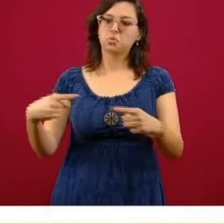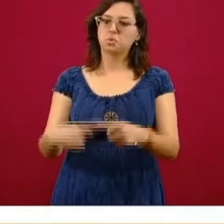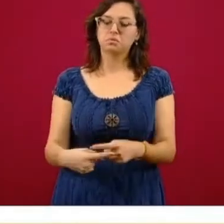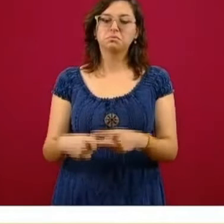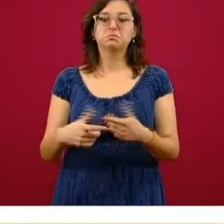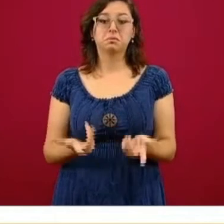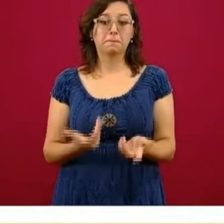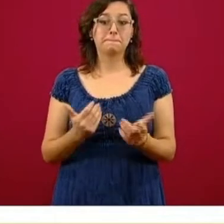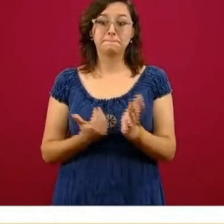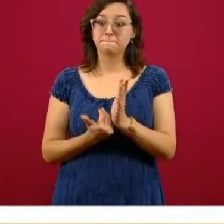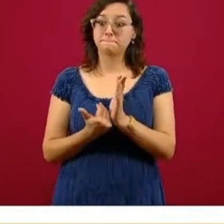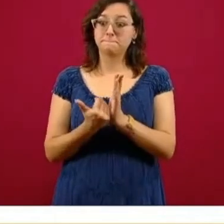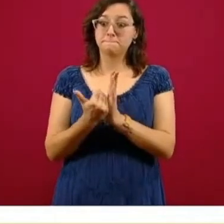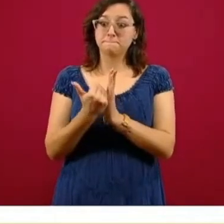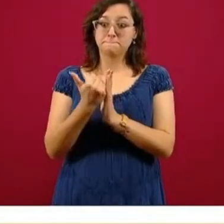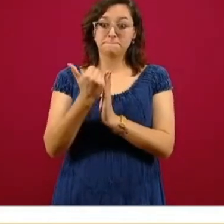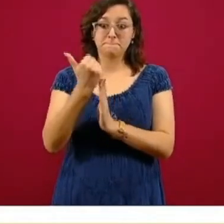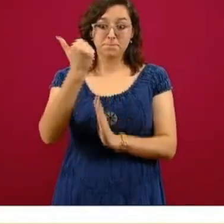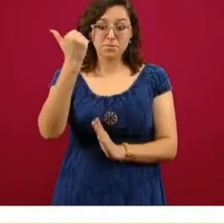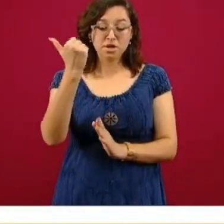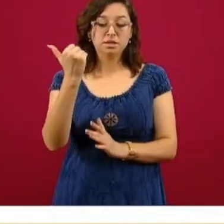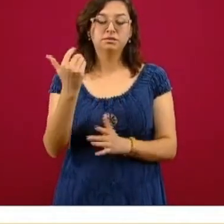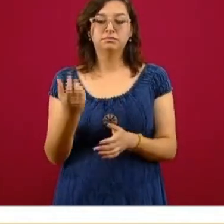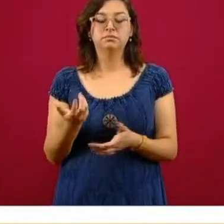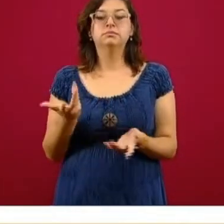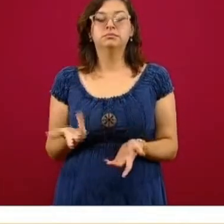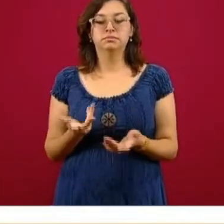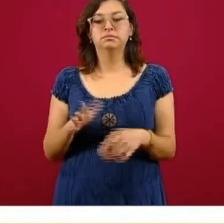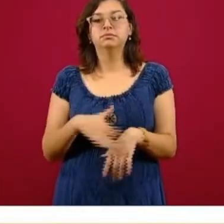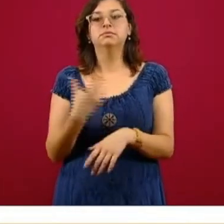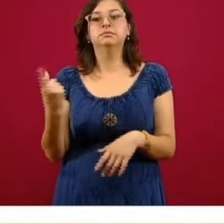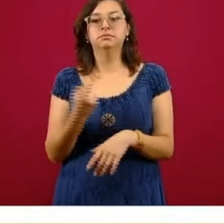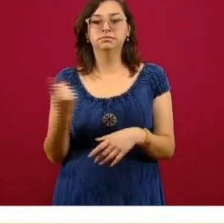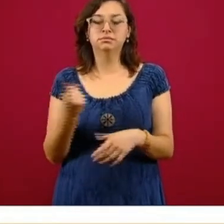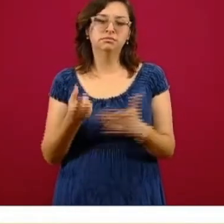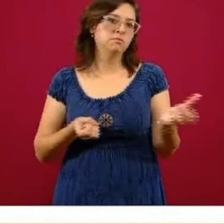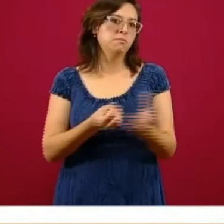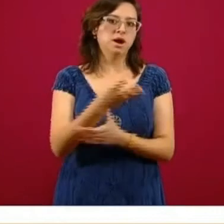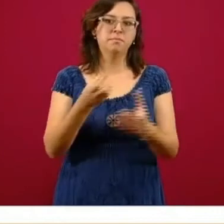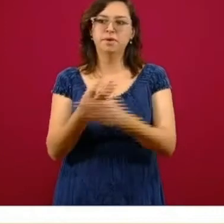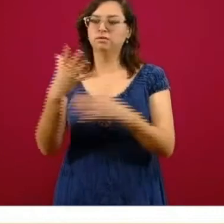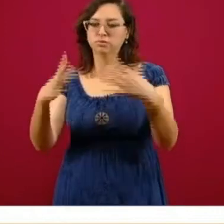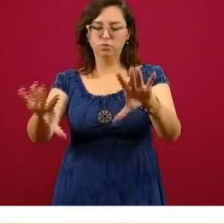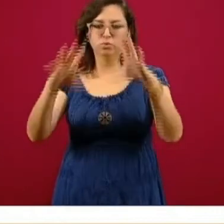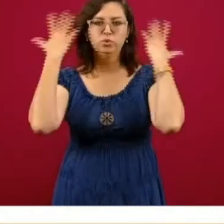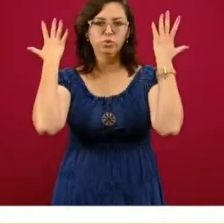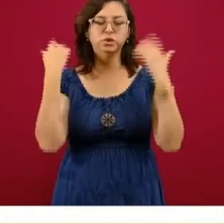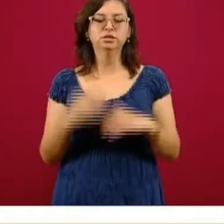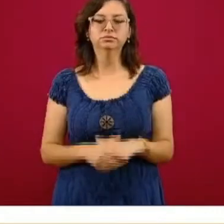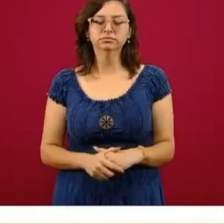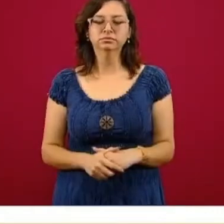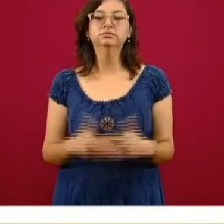aumento, de hecho, con respecto a lo que teníamos durante mayo y tiene que ver con un desconfinamiento que vino demasiado rápido.